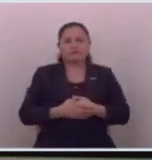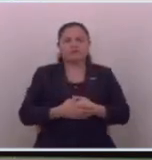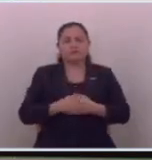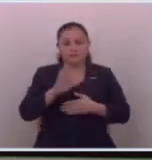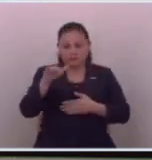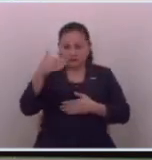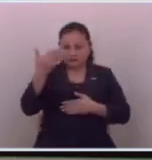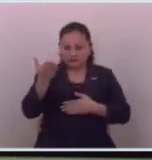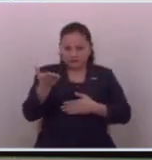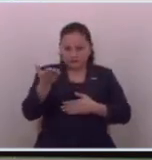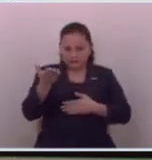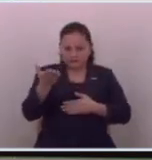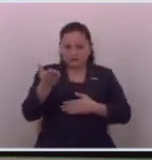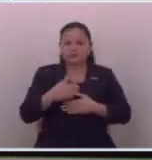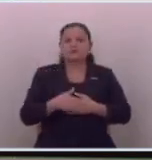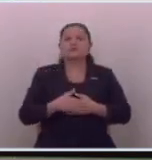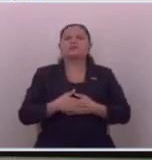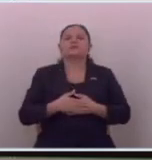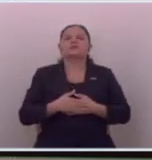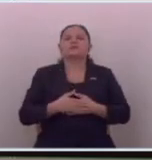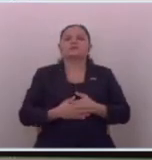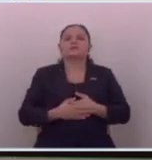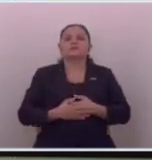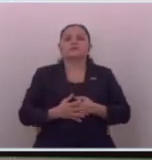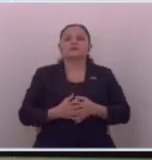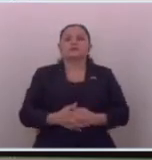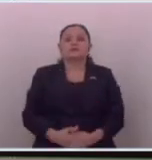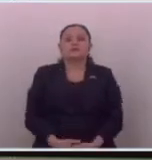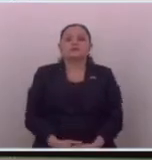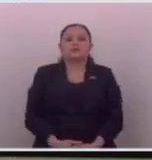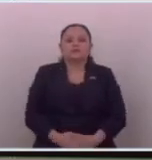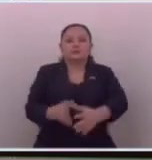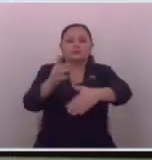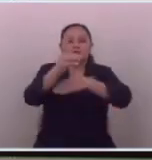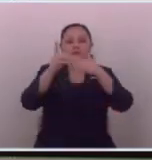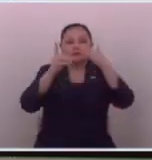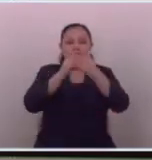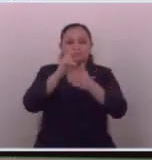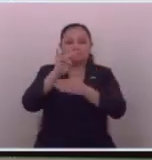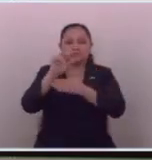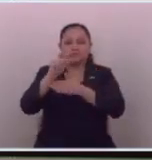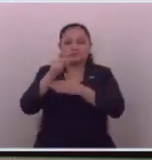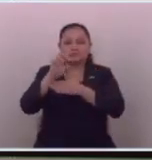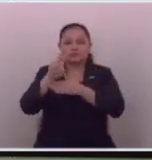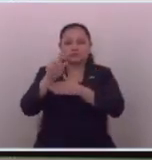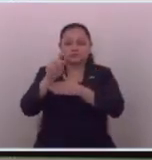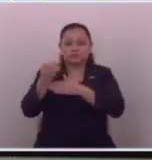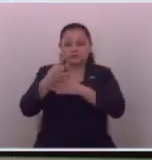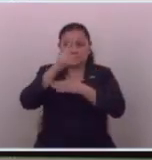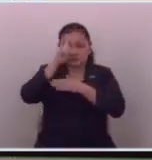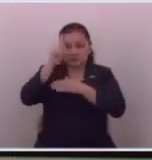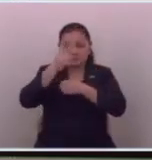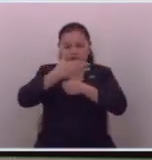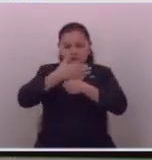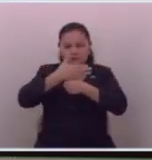luego el diputado Cristian Guevara el jefe de fracción de Nuevas Ideas